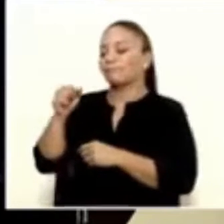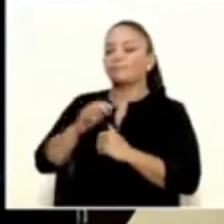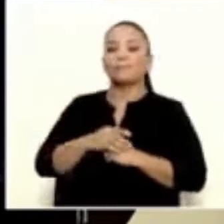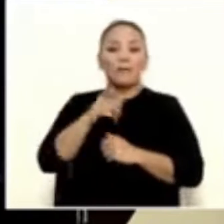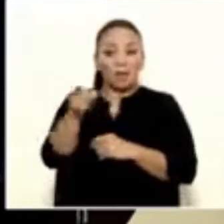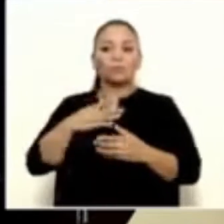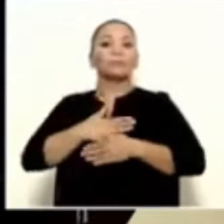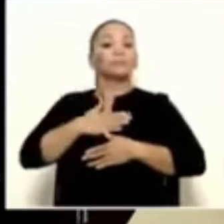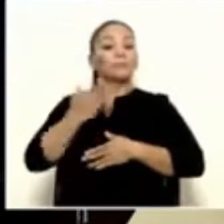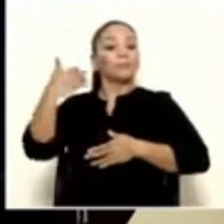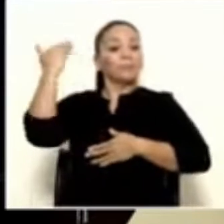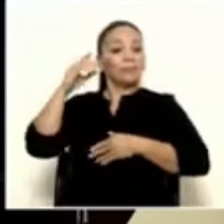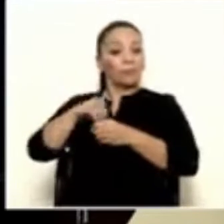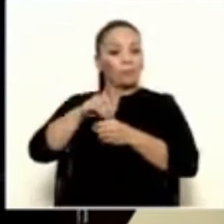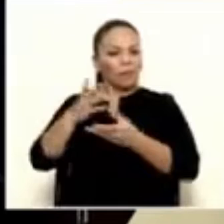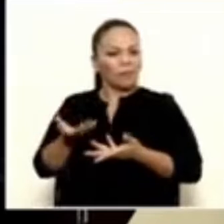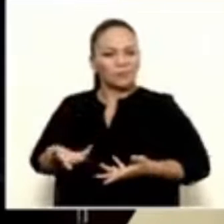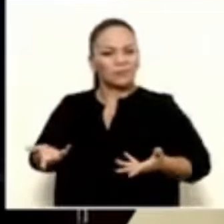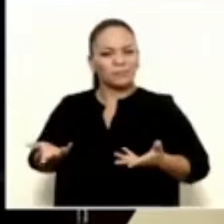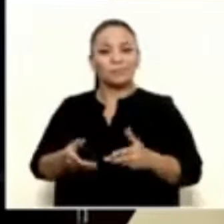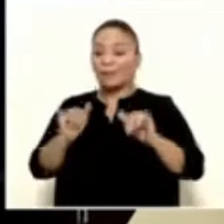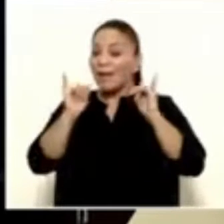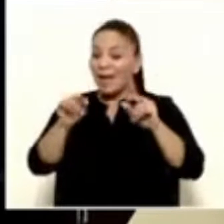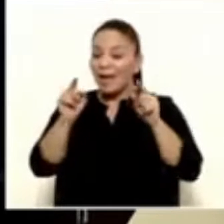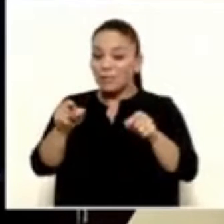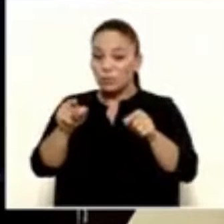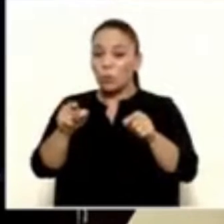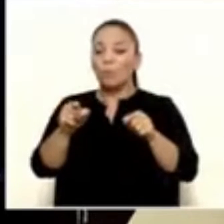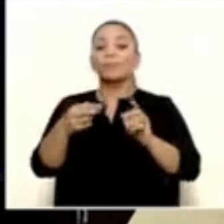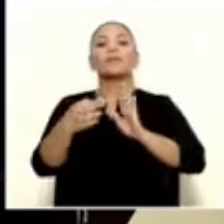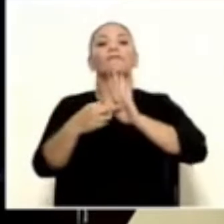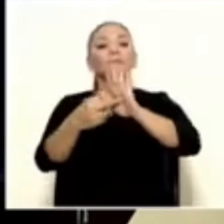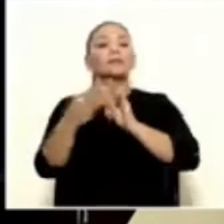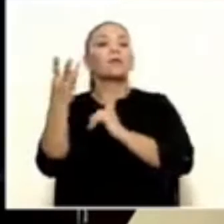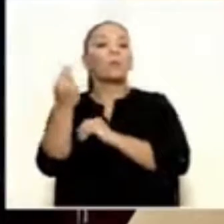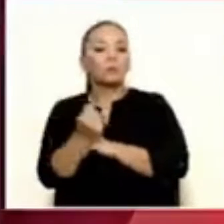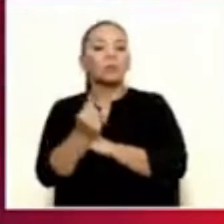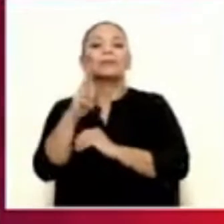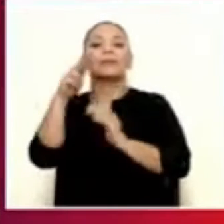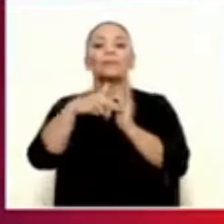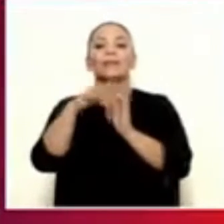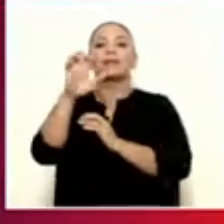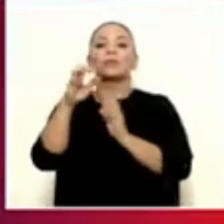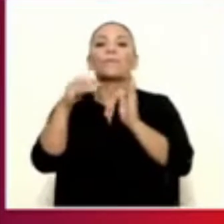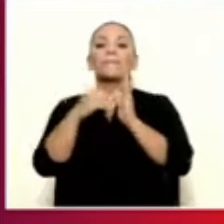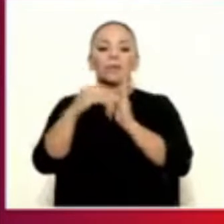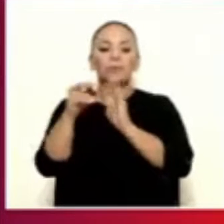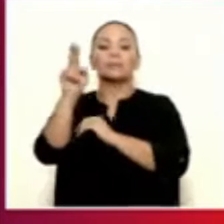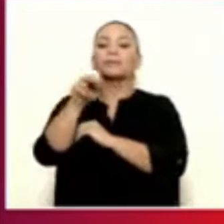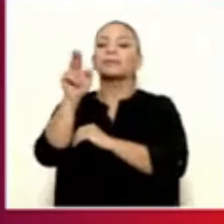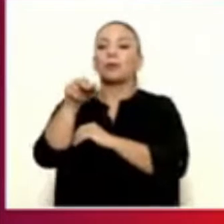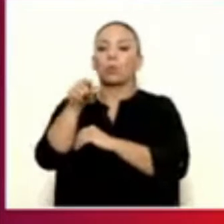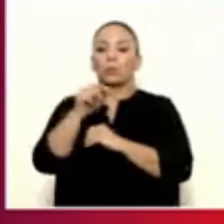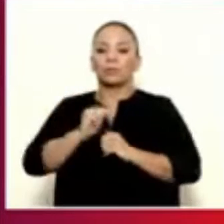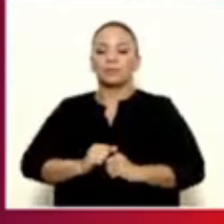gozan por haber sido diputados. Eso va a representar un total de 3.500 millones de colones.